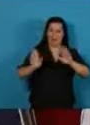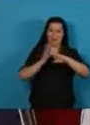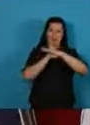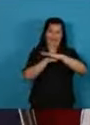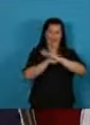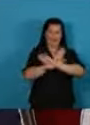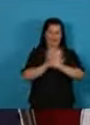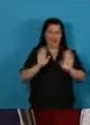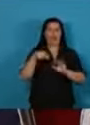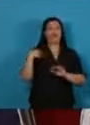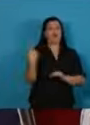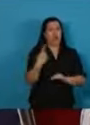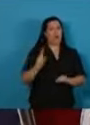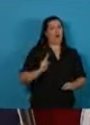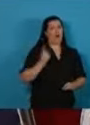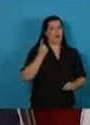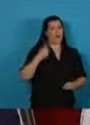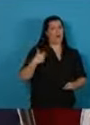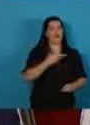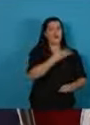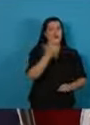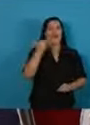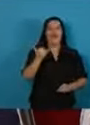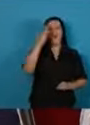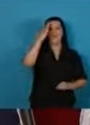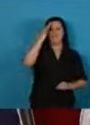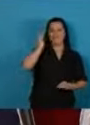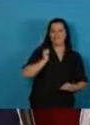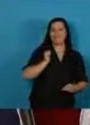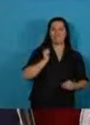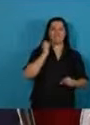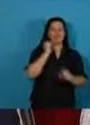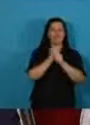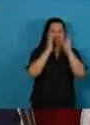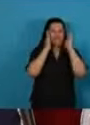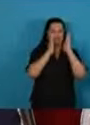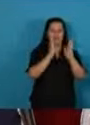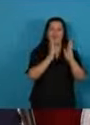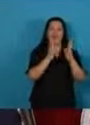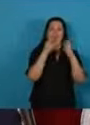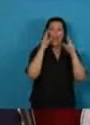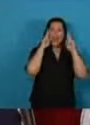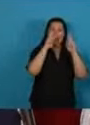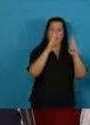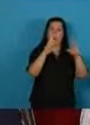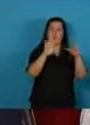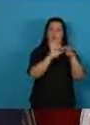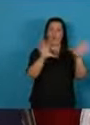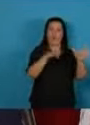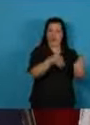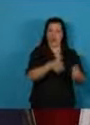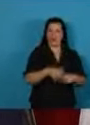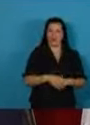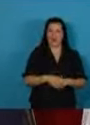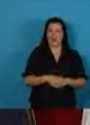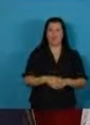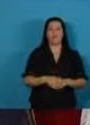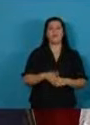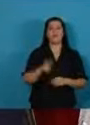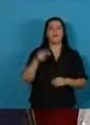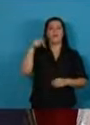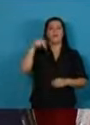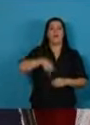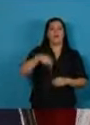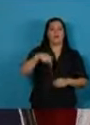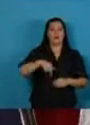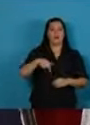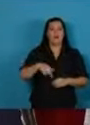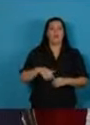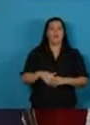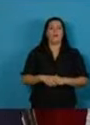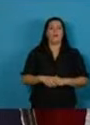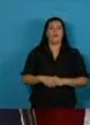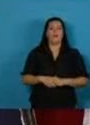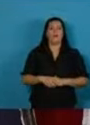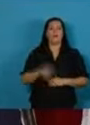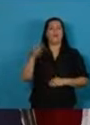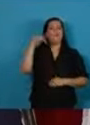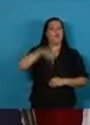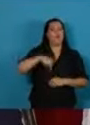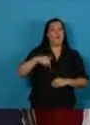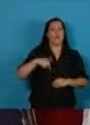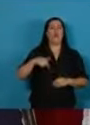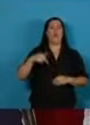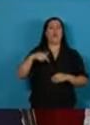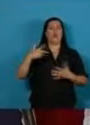de tener hoy fuerzas armadas comprometidas con la democracia. Hoy, justamente, es el Día